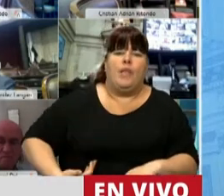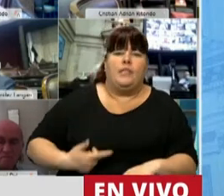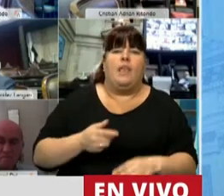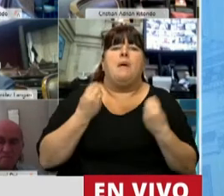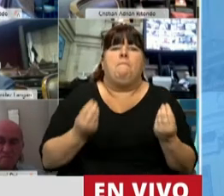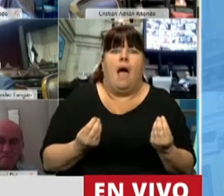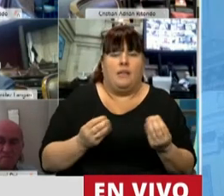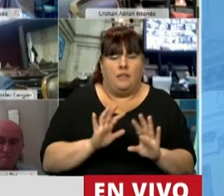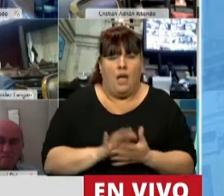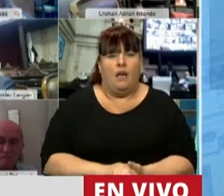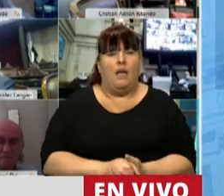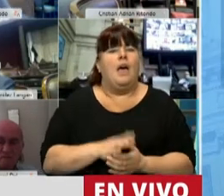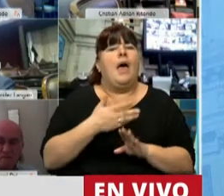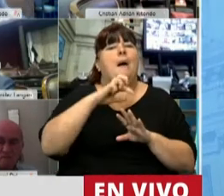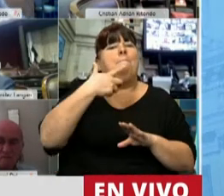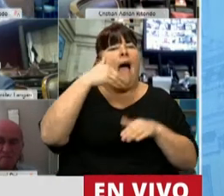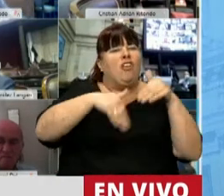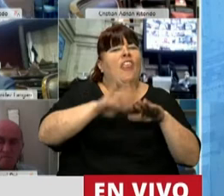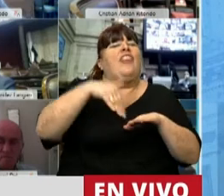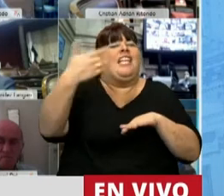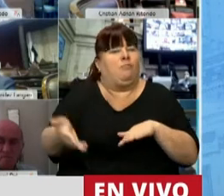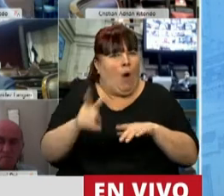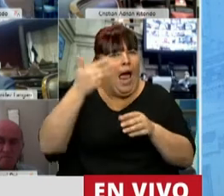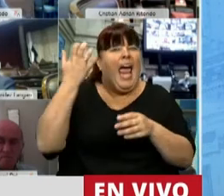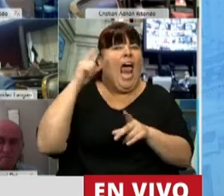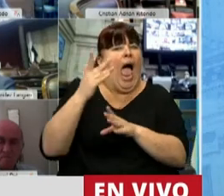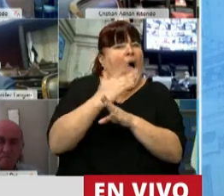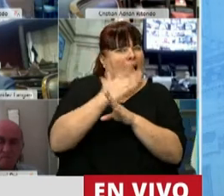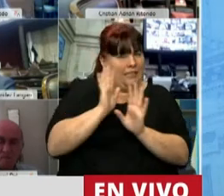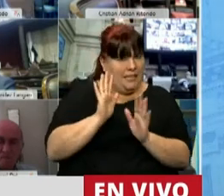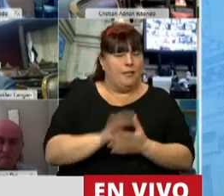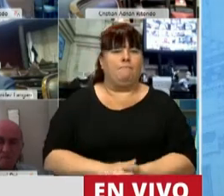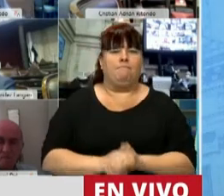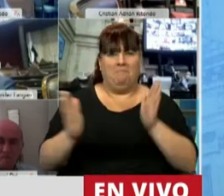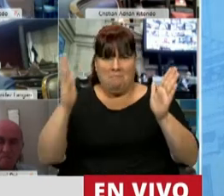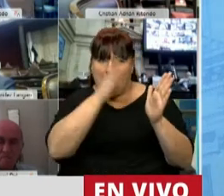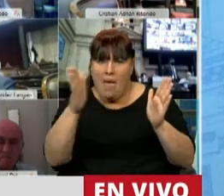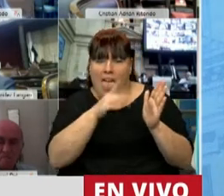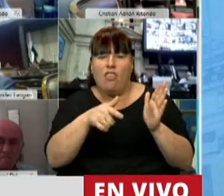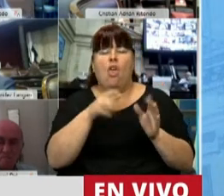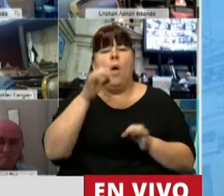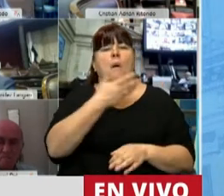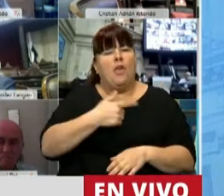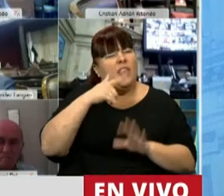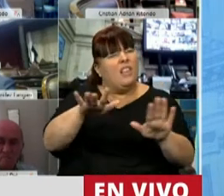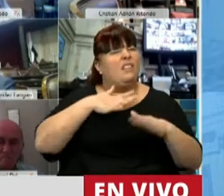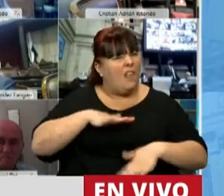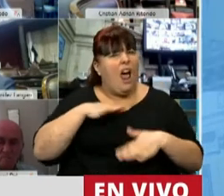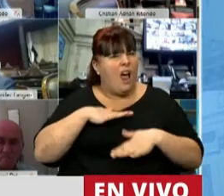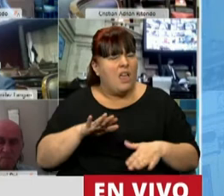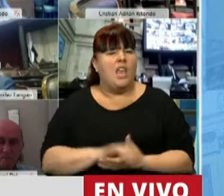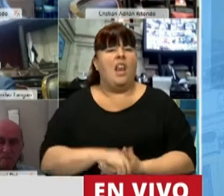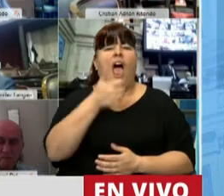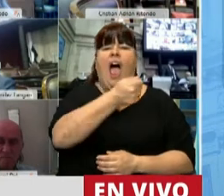presidencia? Esto fue después de las PASO, antes de las elecciones generales, a lo cual el actual presidente les contestó que se queden tranquilos,